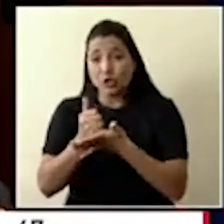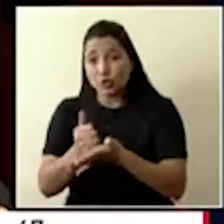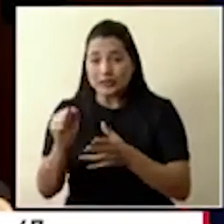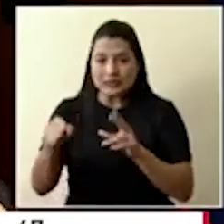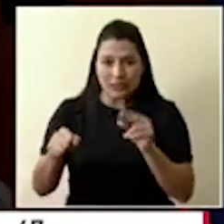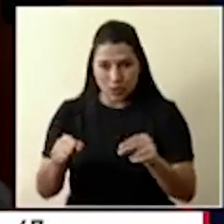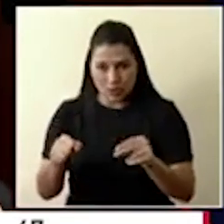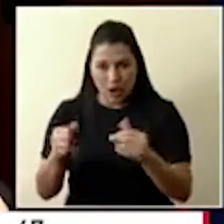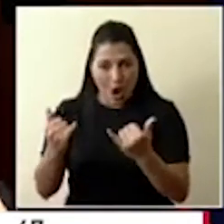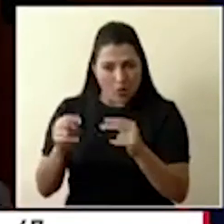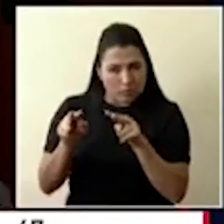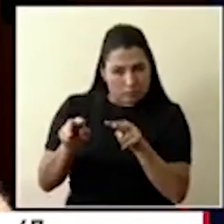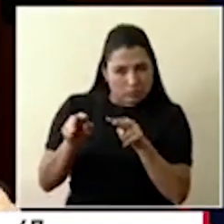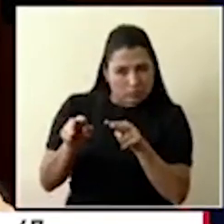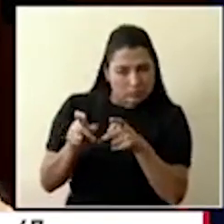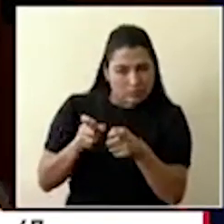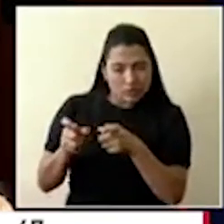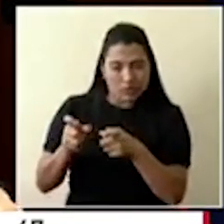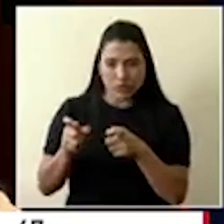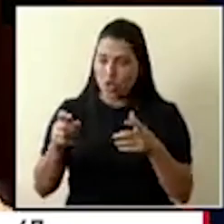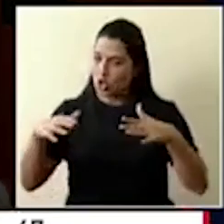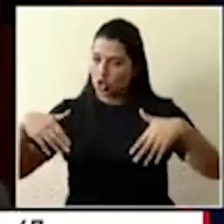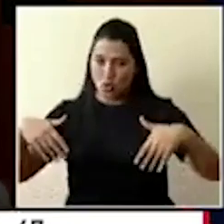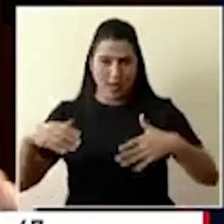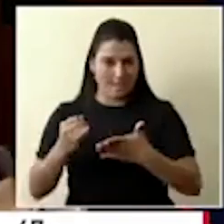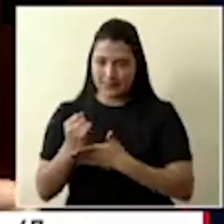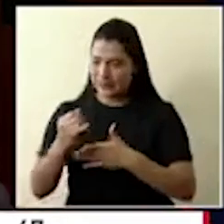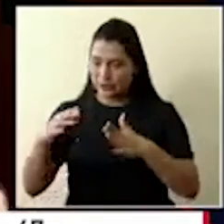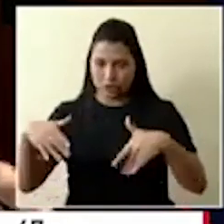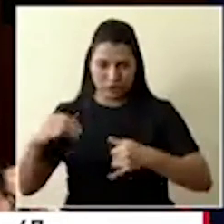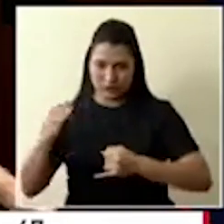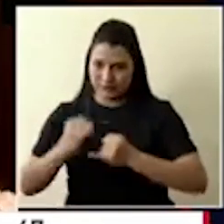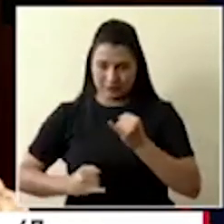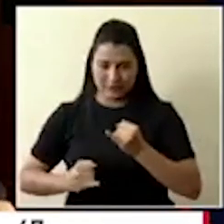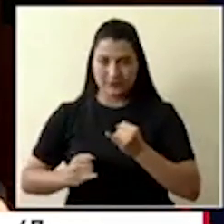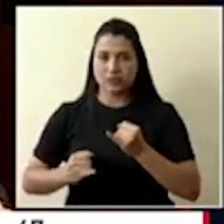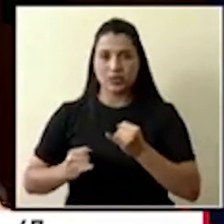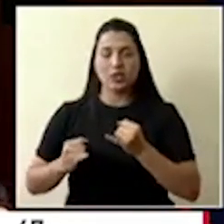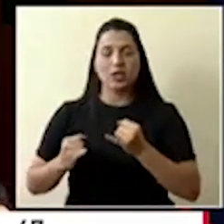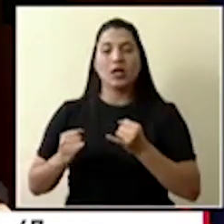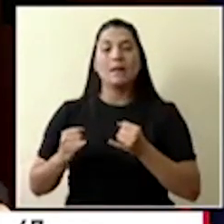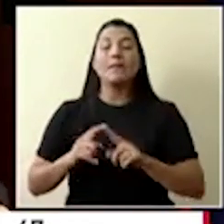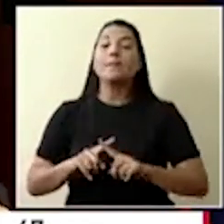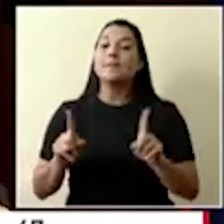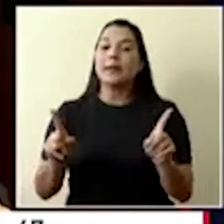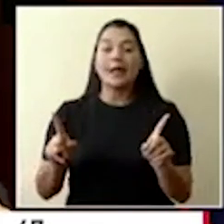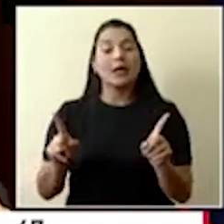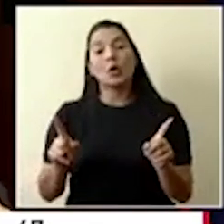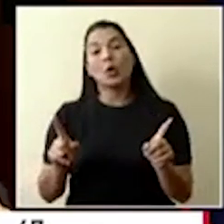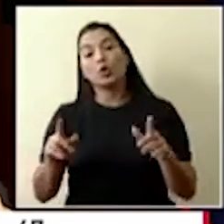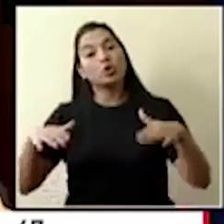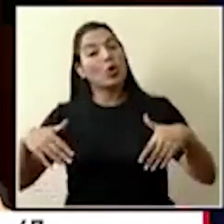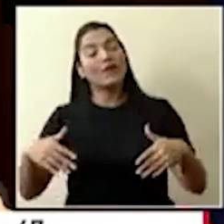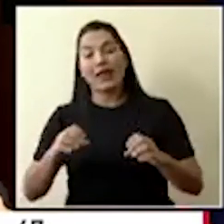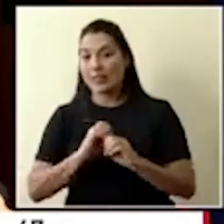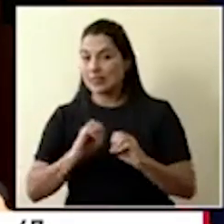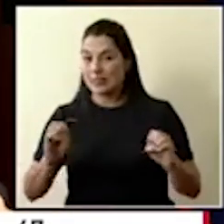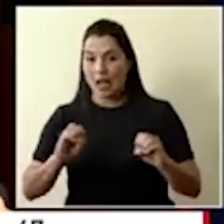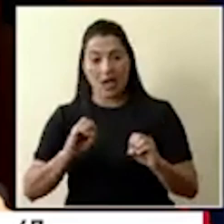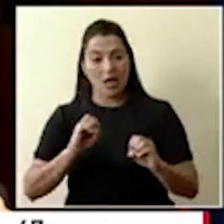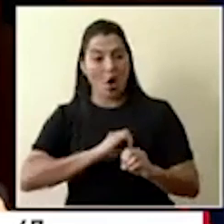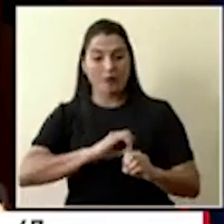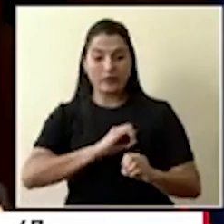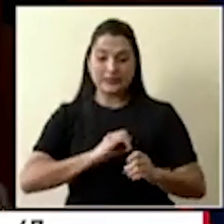hasta el momento los estudios, como digo, no son totalmente concluyentes, hacen algún tipo de relación, pero no hay algo totalmente bien